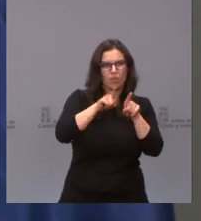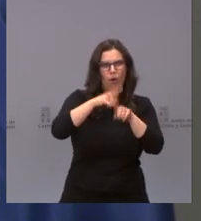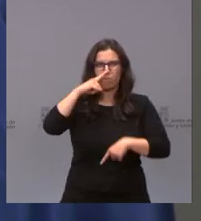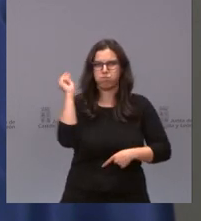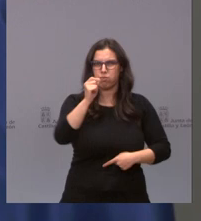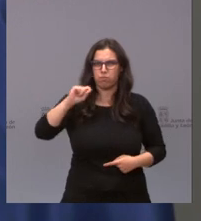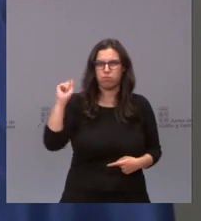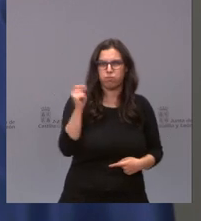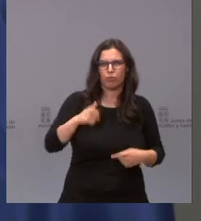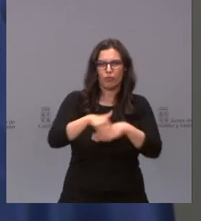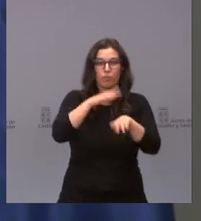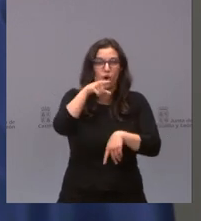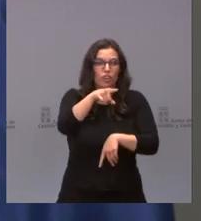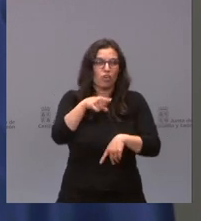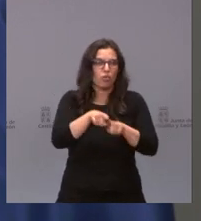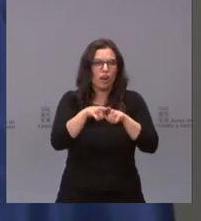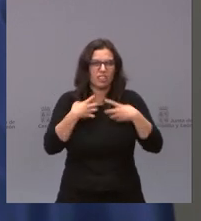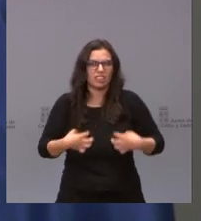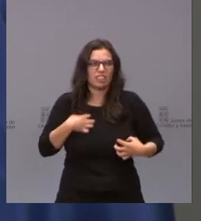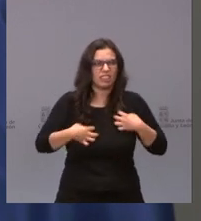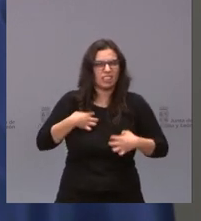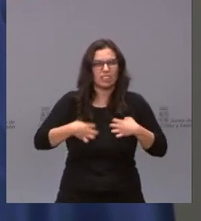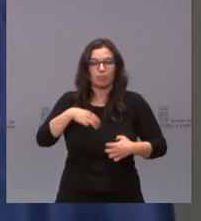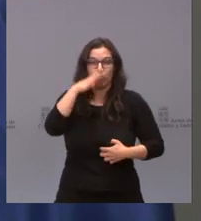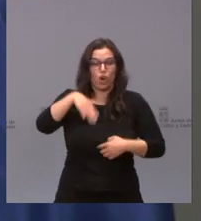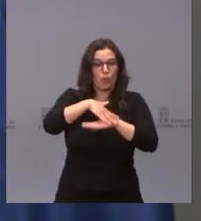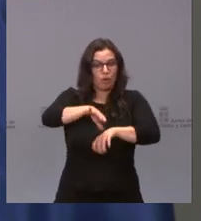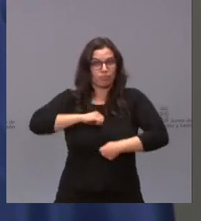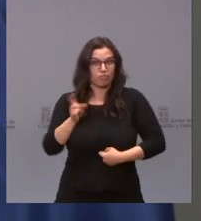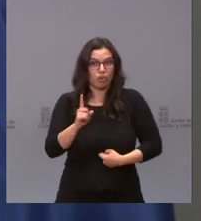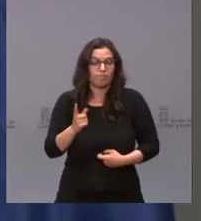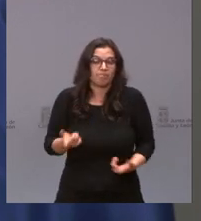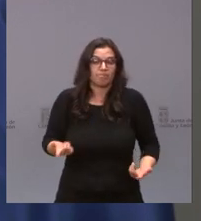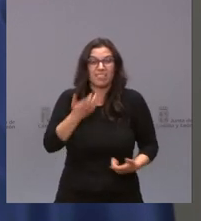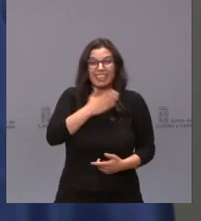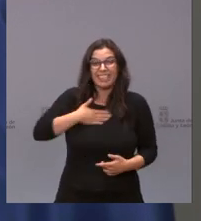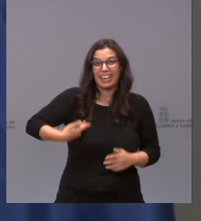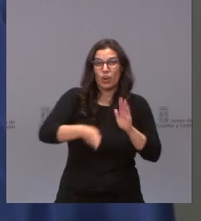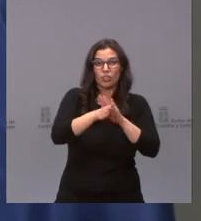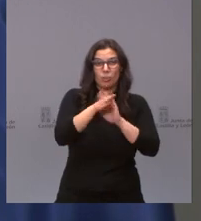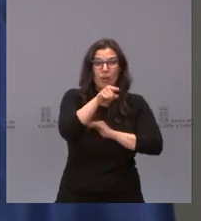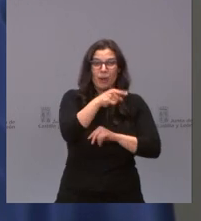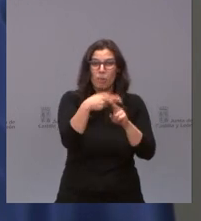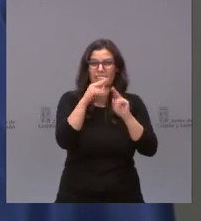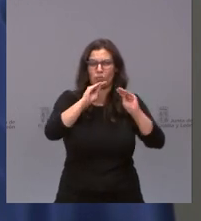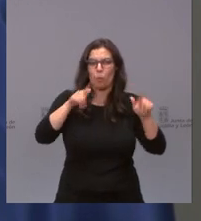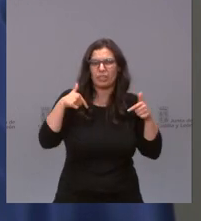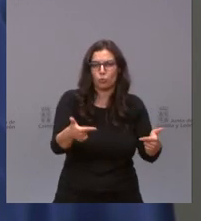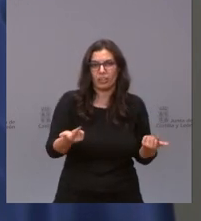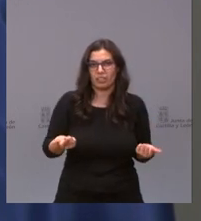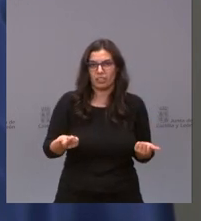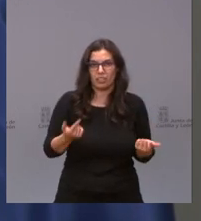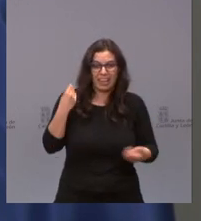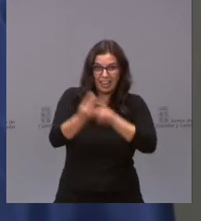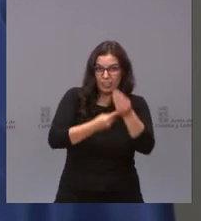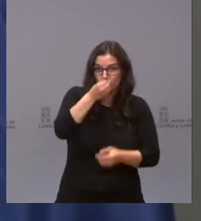para expresar nuestra frustración por no alcanzar el gobierno, si queremos seguir haciendo esta basura de política que ha hecho